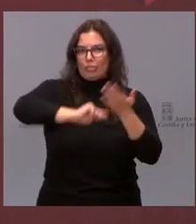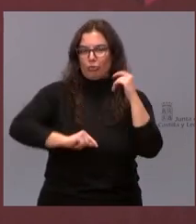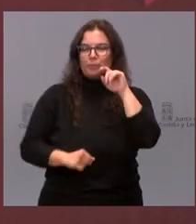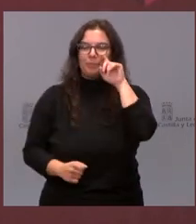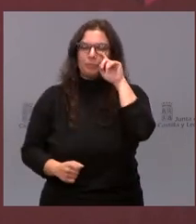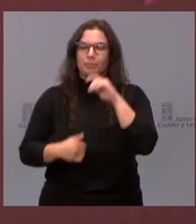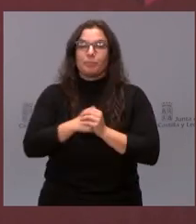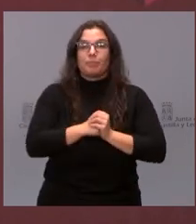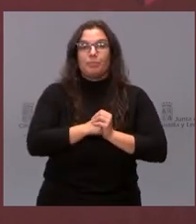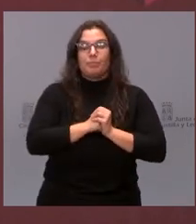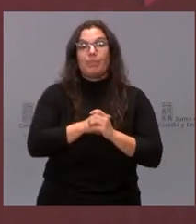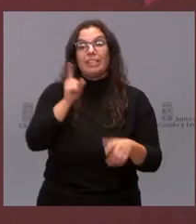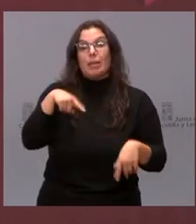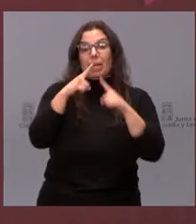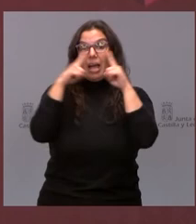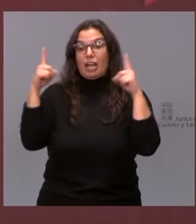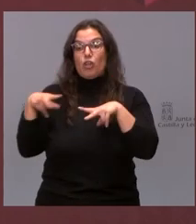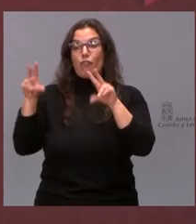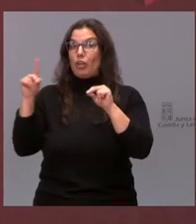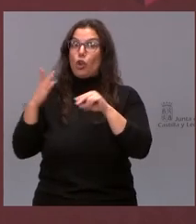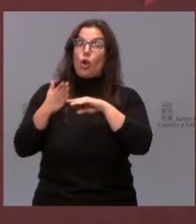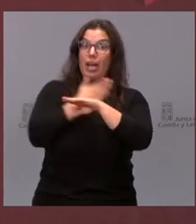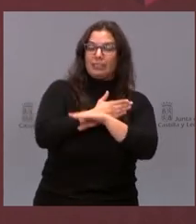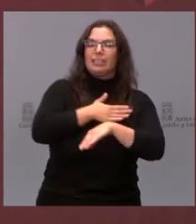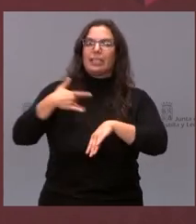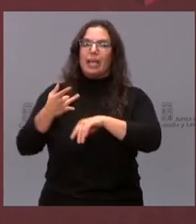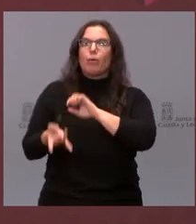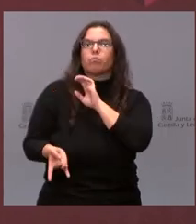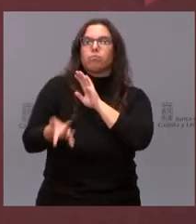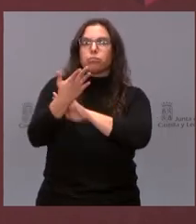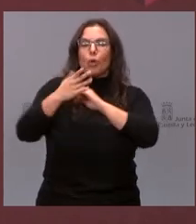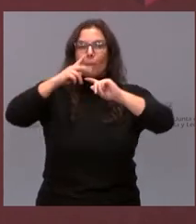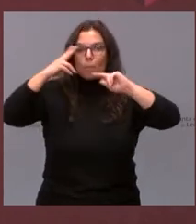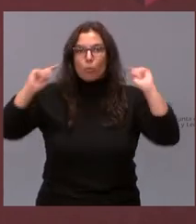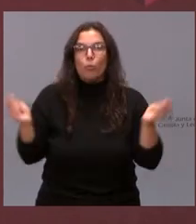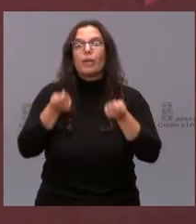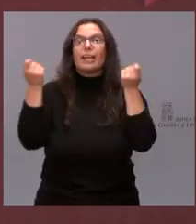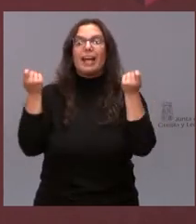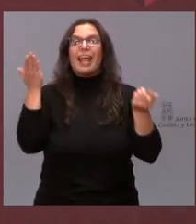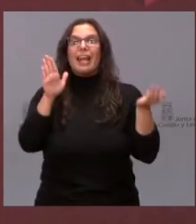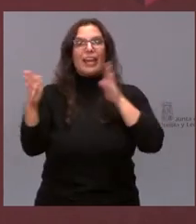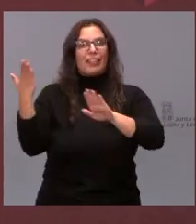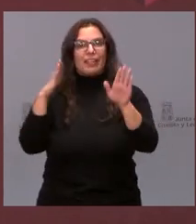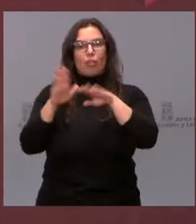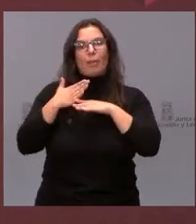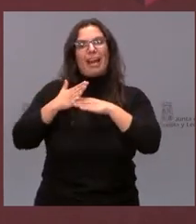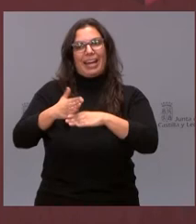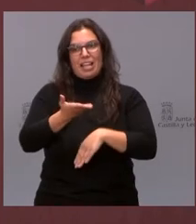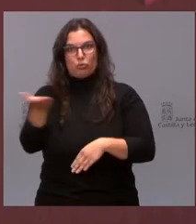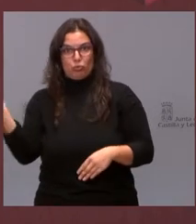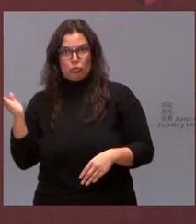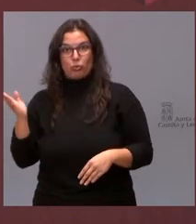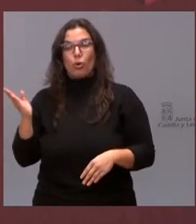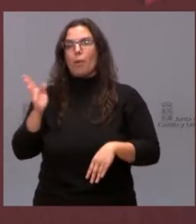Y antes de finalizar el año sacaremos la licitación del resto de la urbanización, del parque